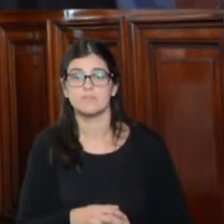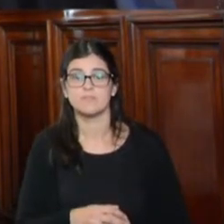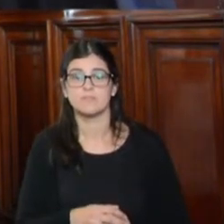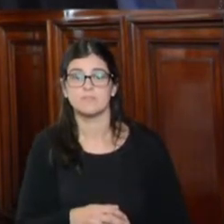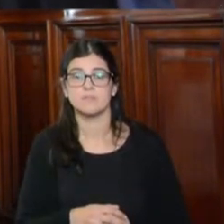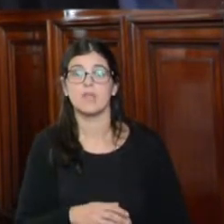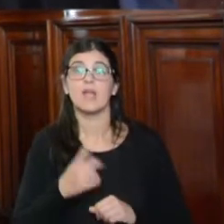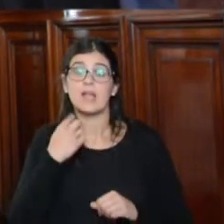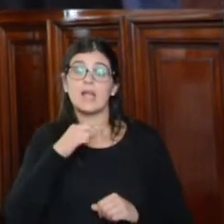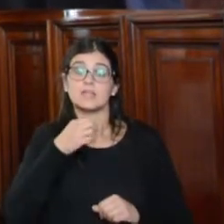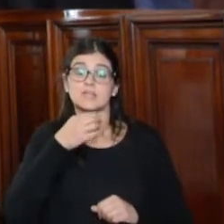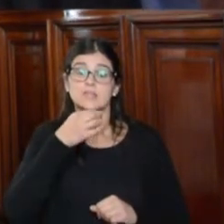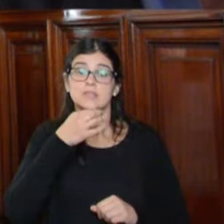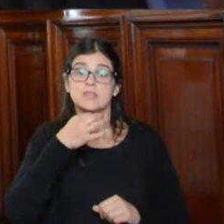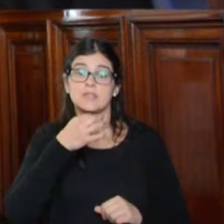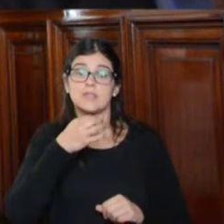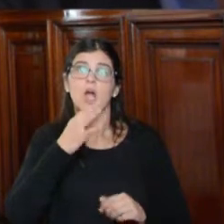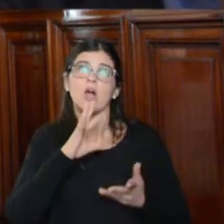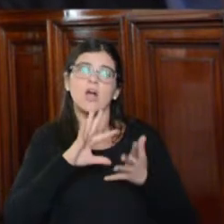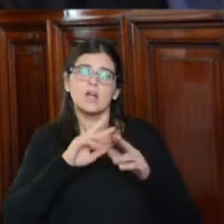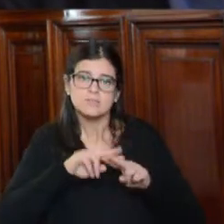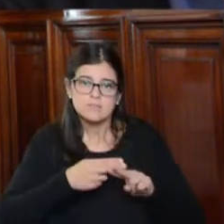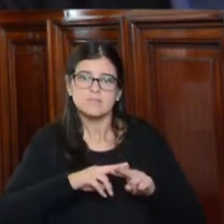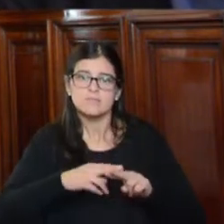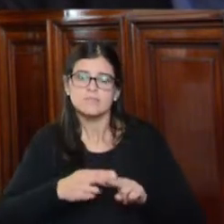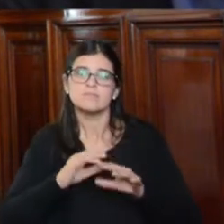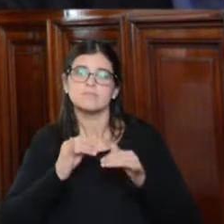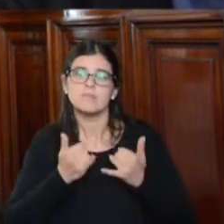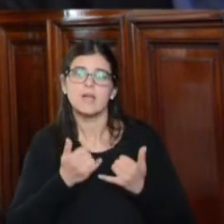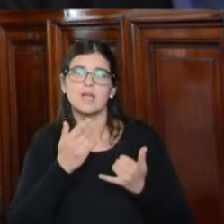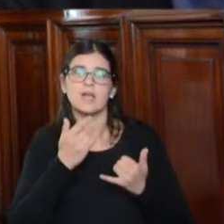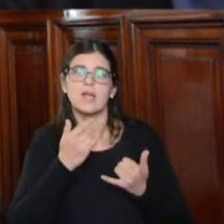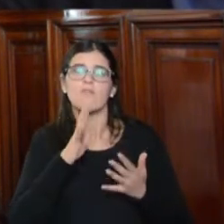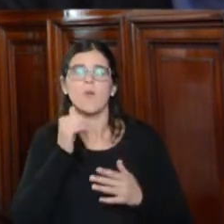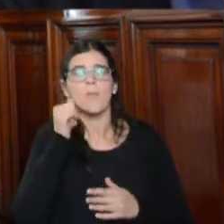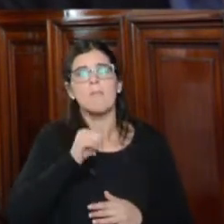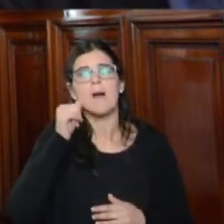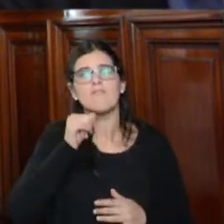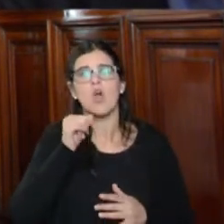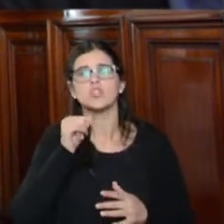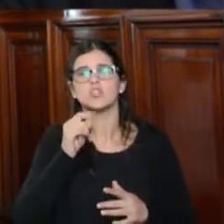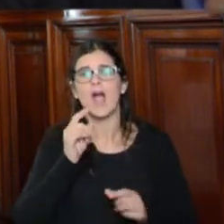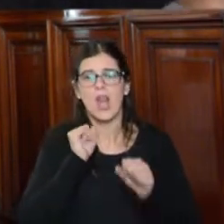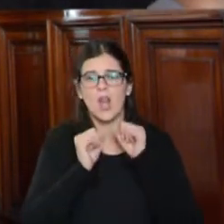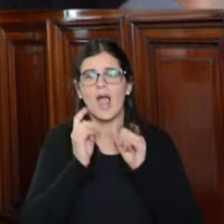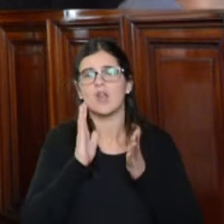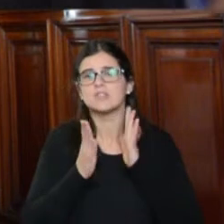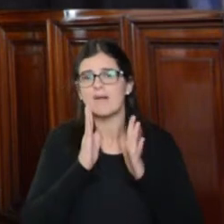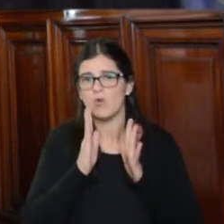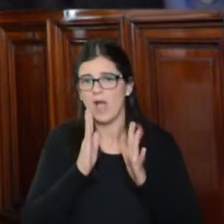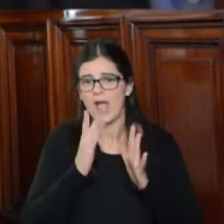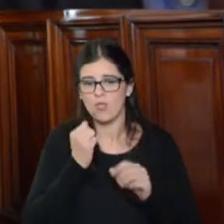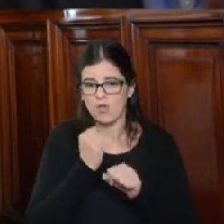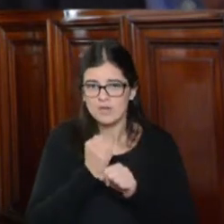Las recurrentes calificaciones de mafiosos a los abogados laboralistas exceden el marco